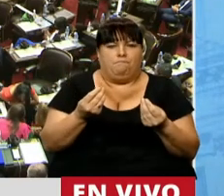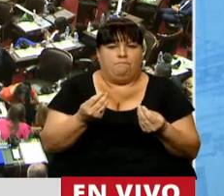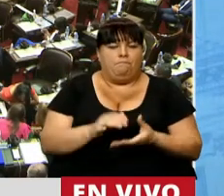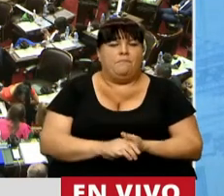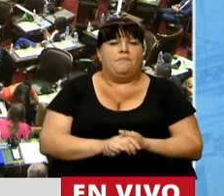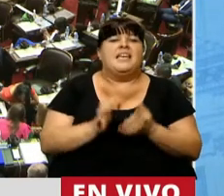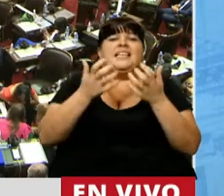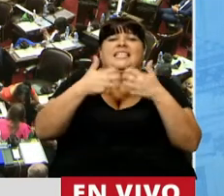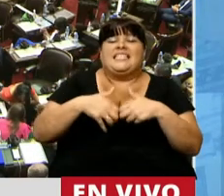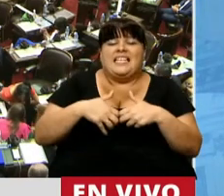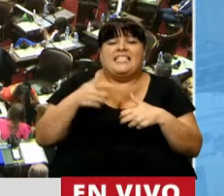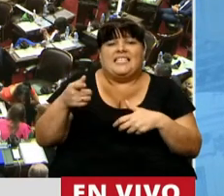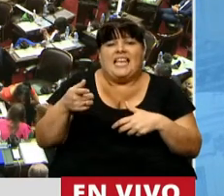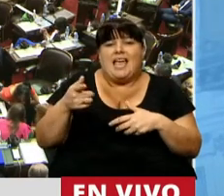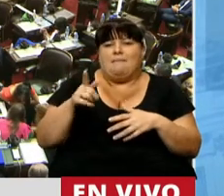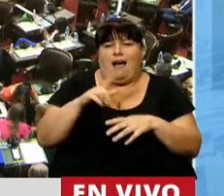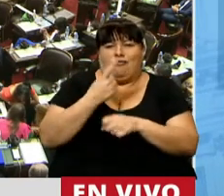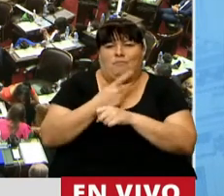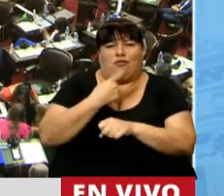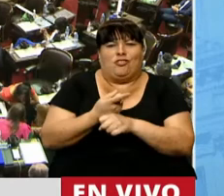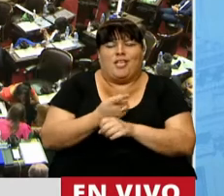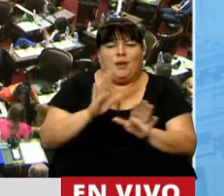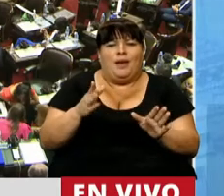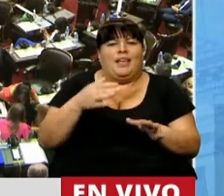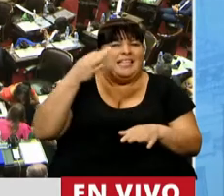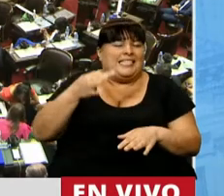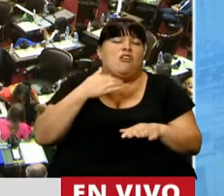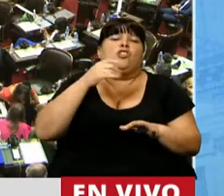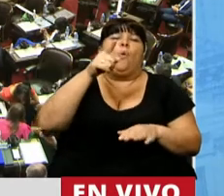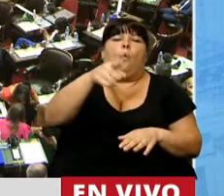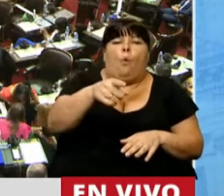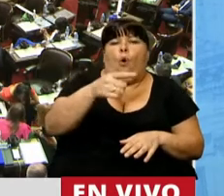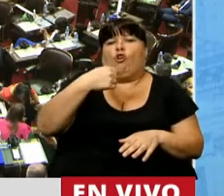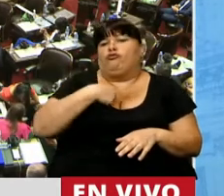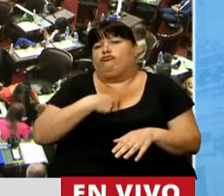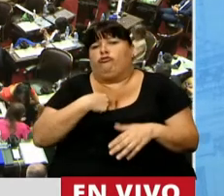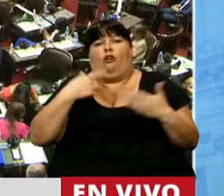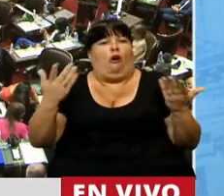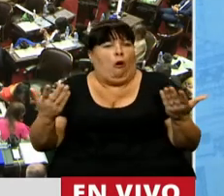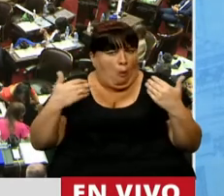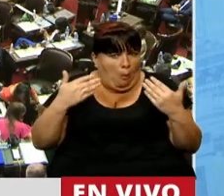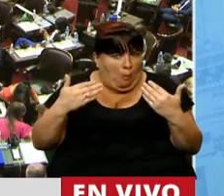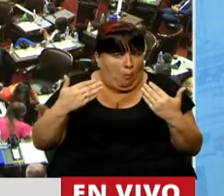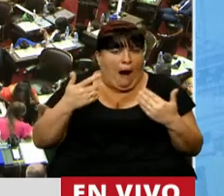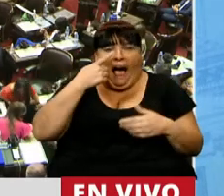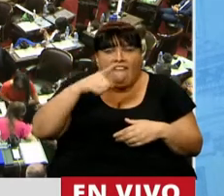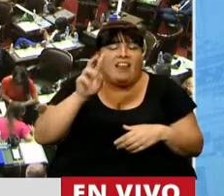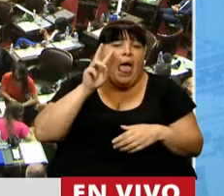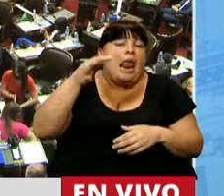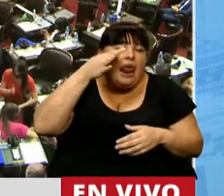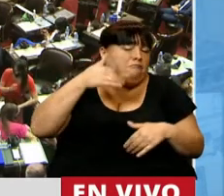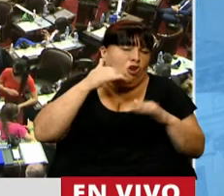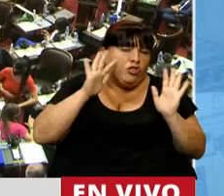El sistema nos soporta esto. Que seguramente, no sé si usted y yo vamos a terminar viéndolo,